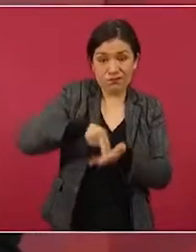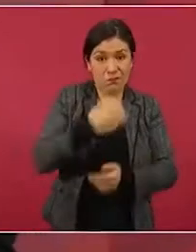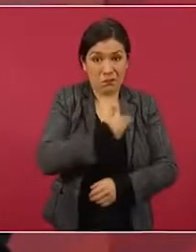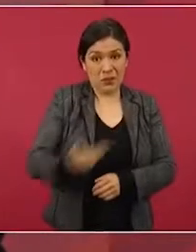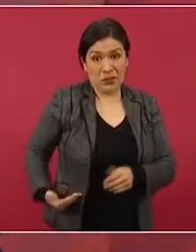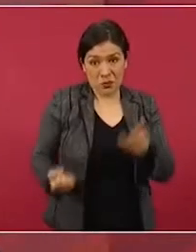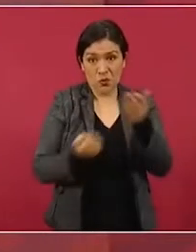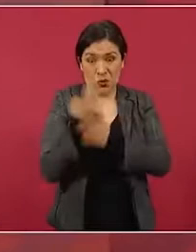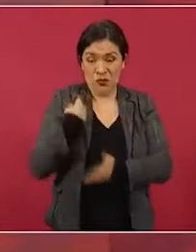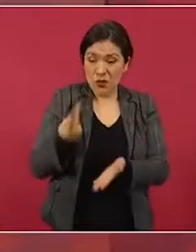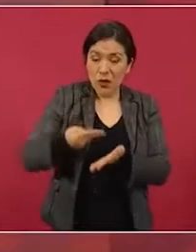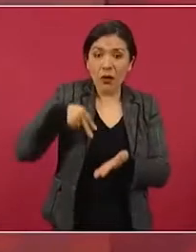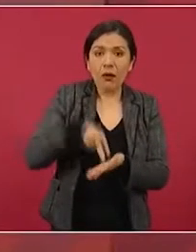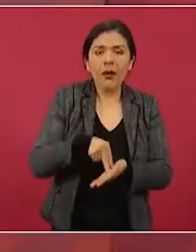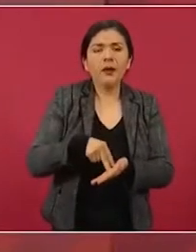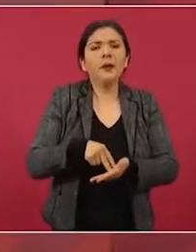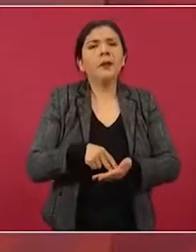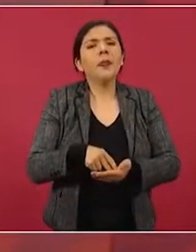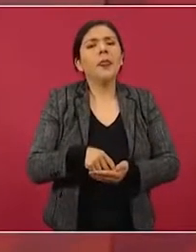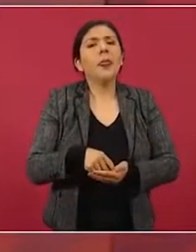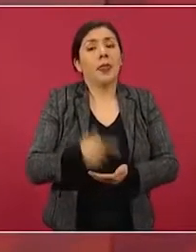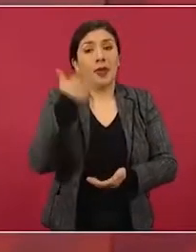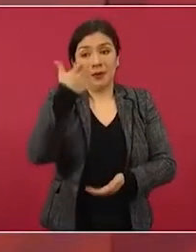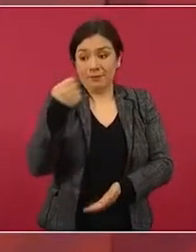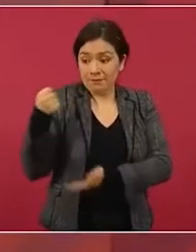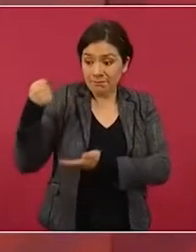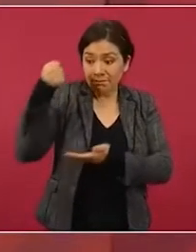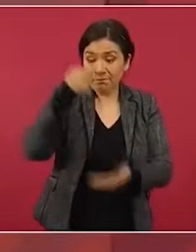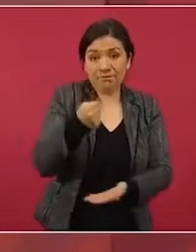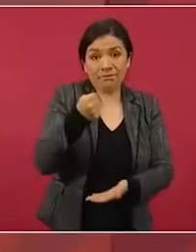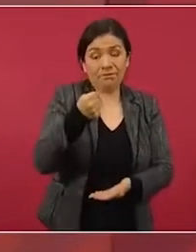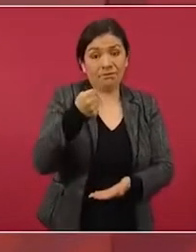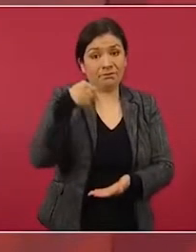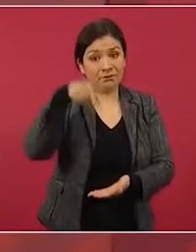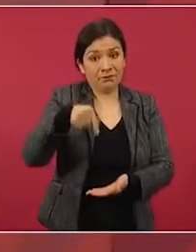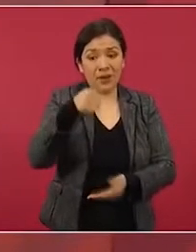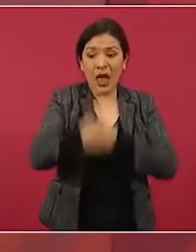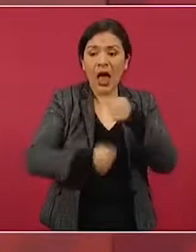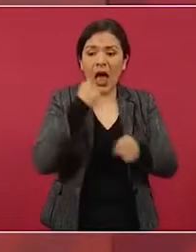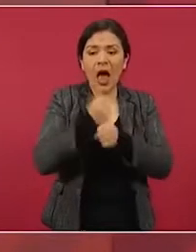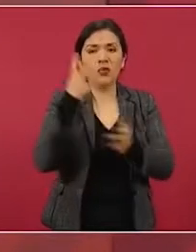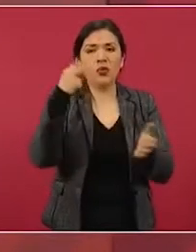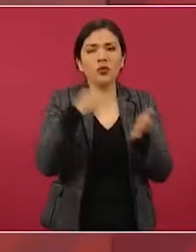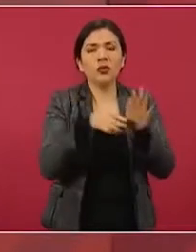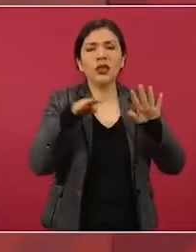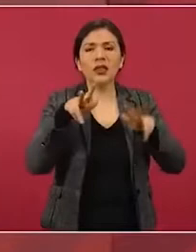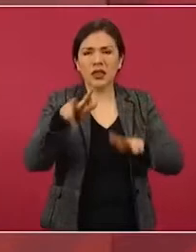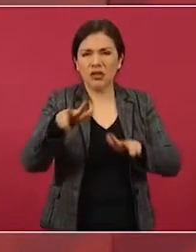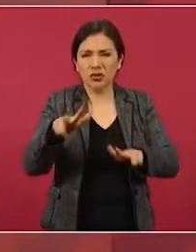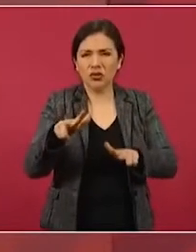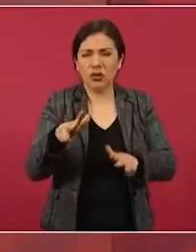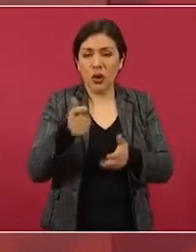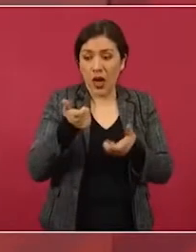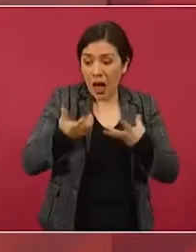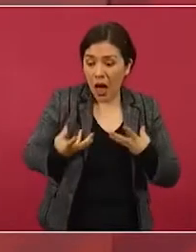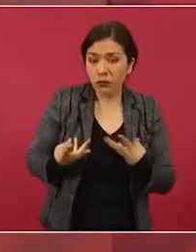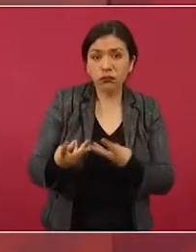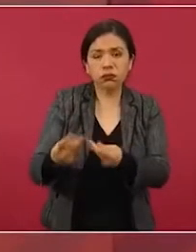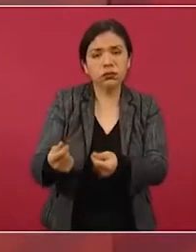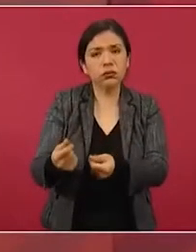el presupuesto que ejercieron en el 2018 fue